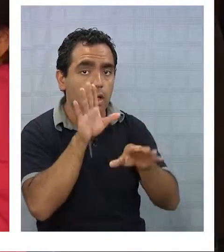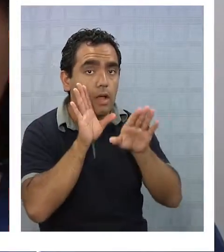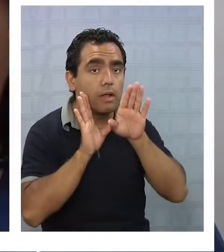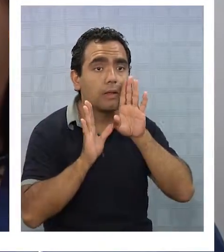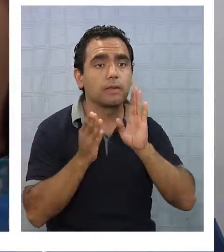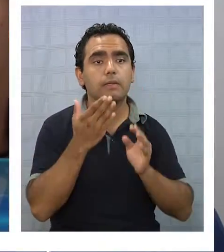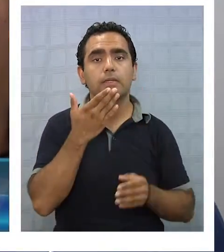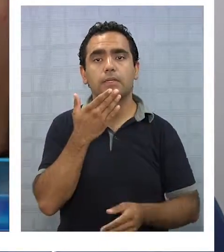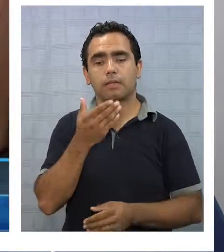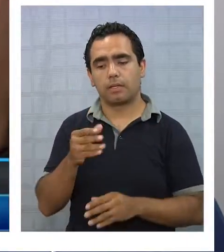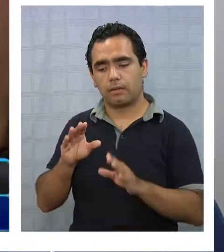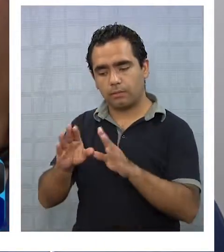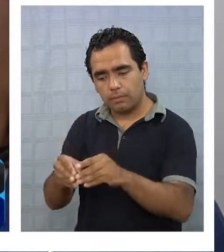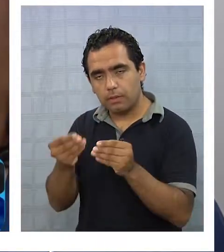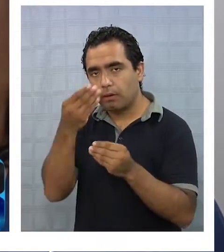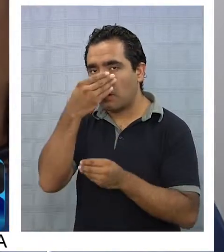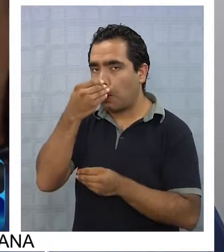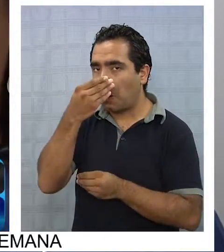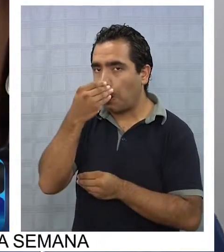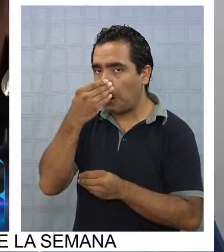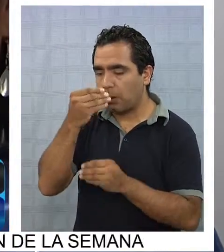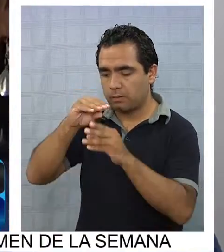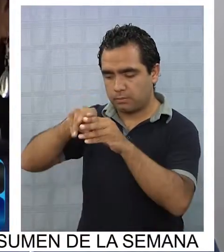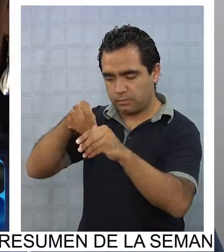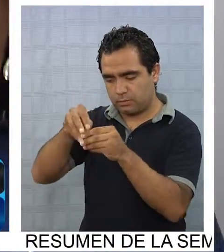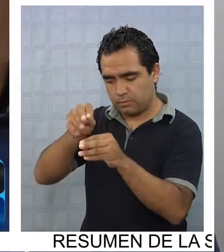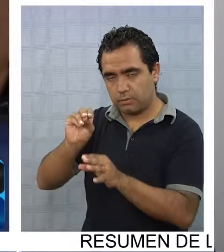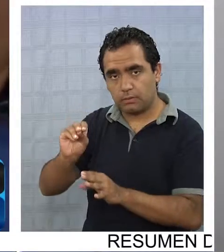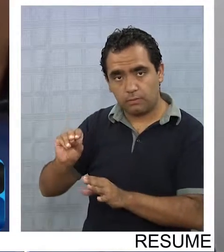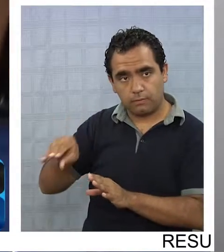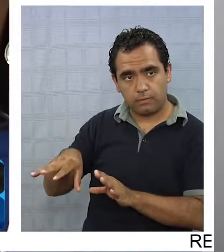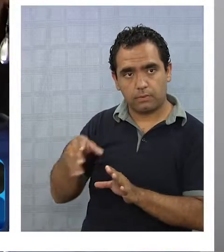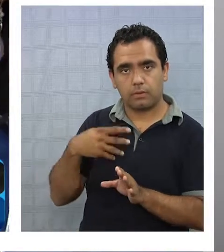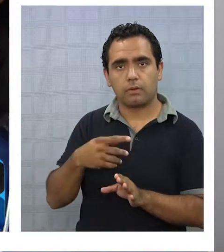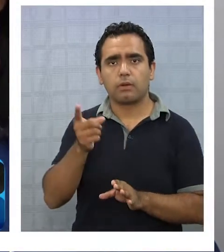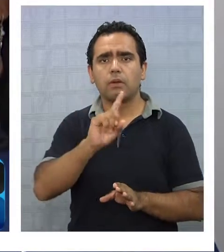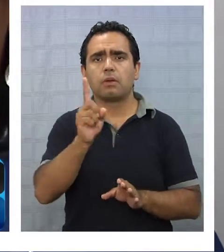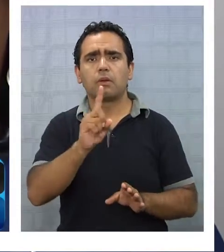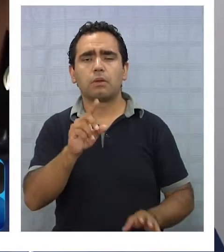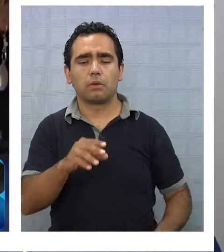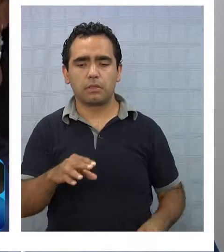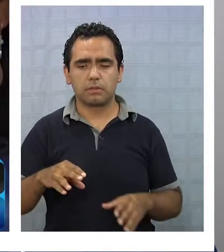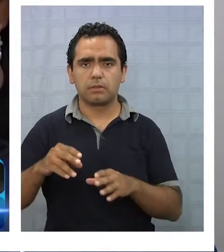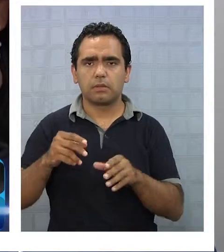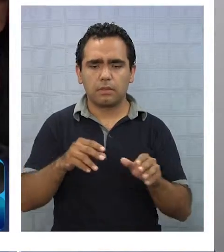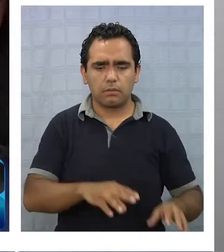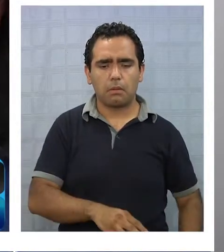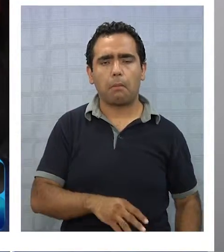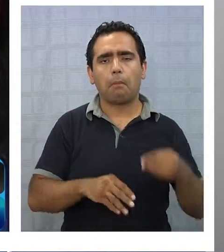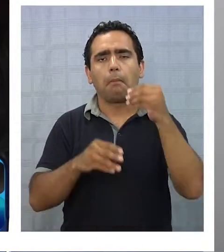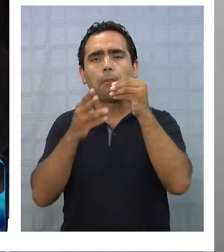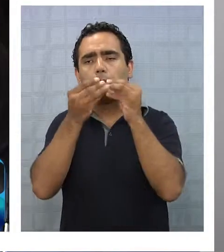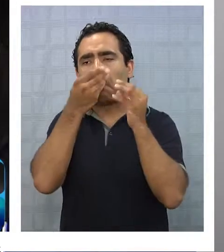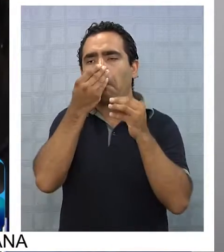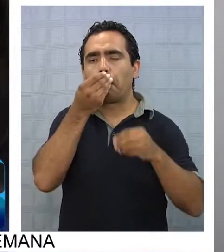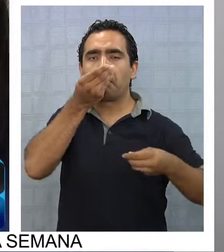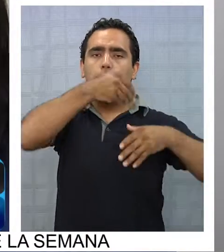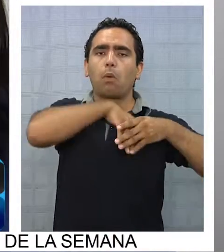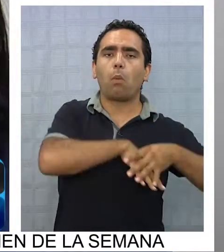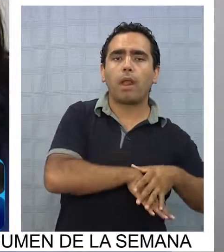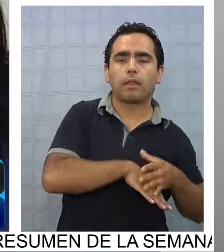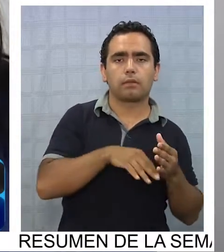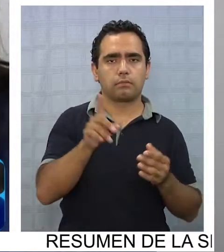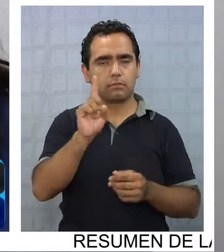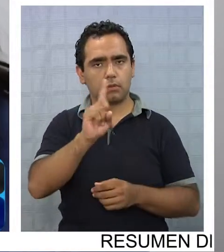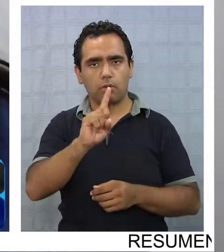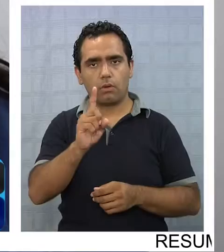desechables, no estos pañuelos que los agarramos, los guardamos, porque esa es la forma